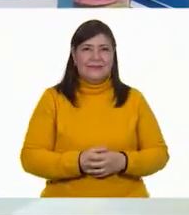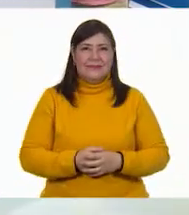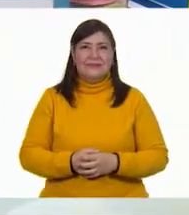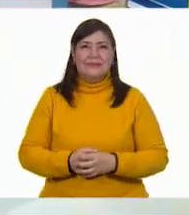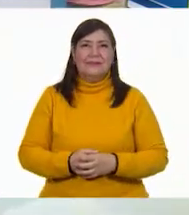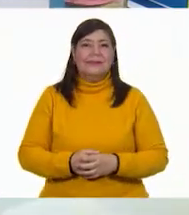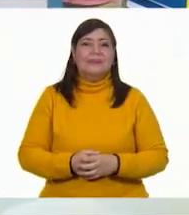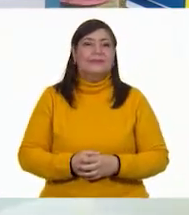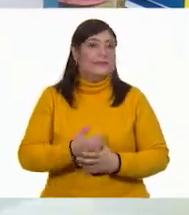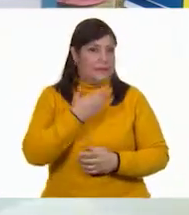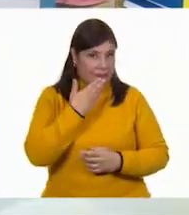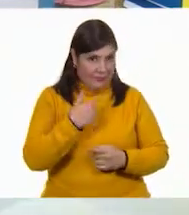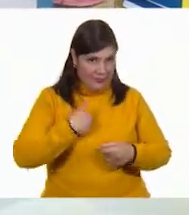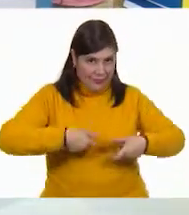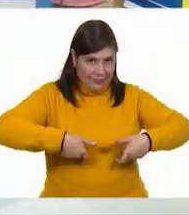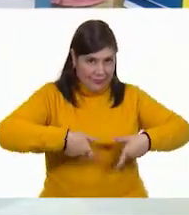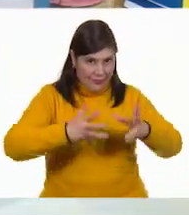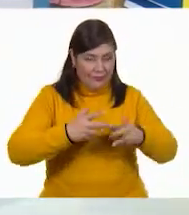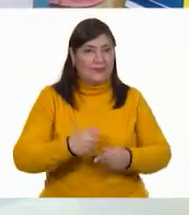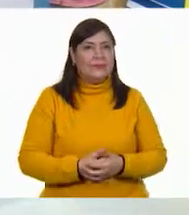Bien. Yo lo lanzo.